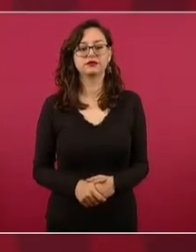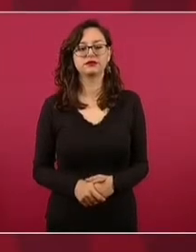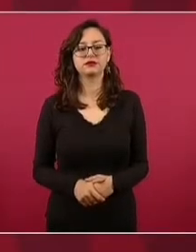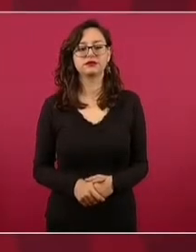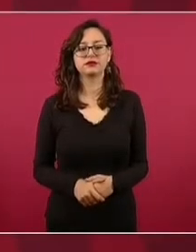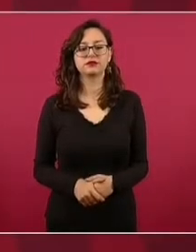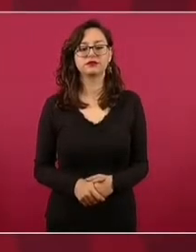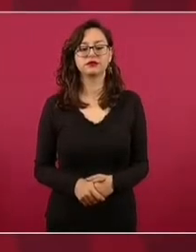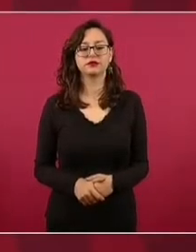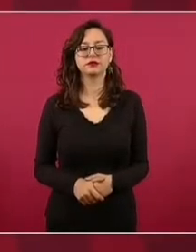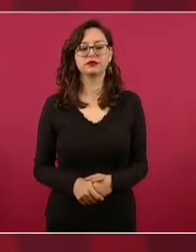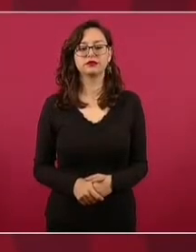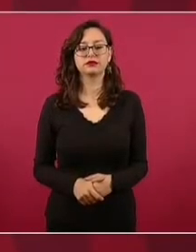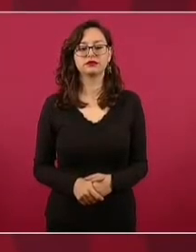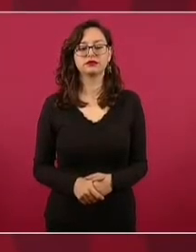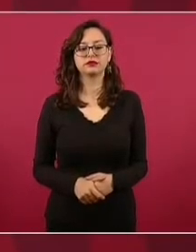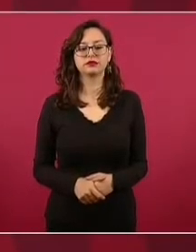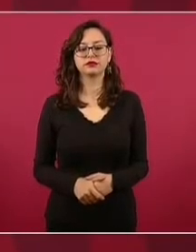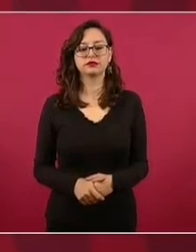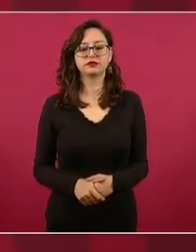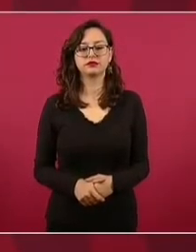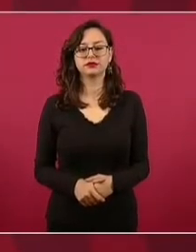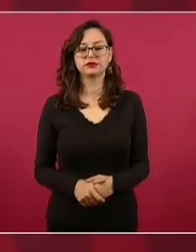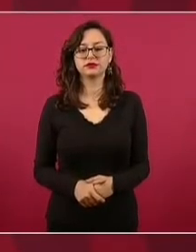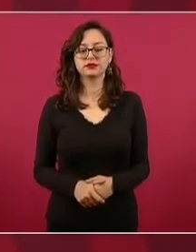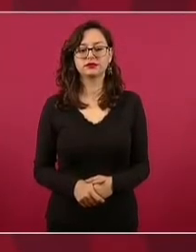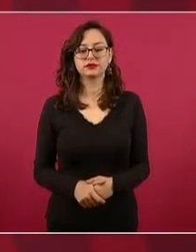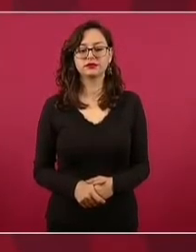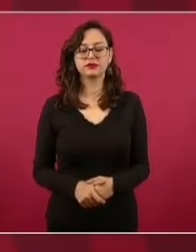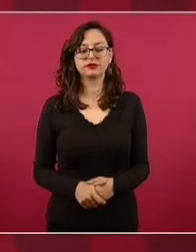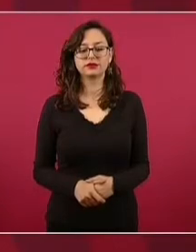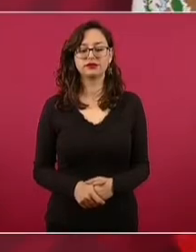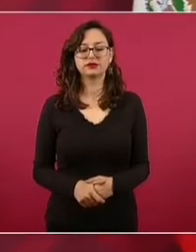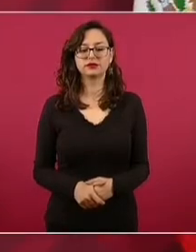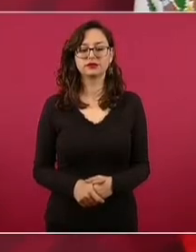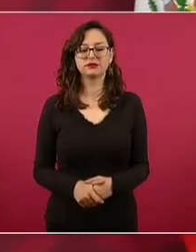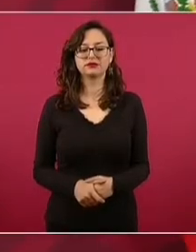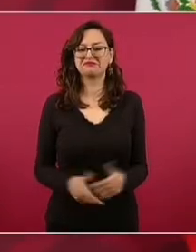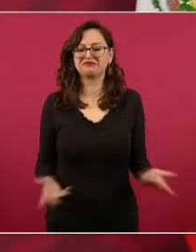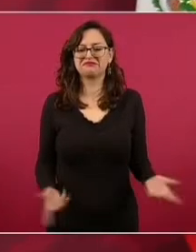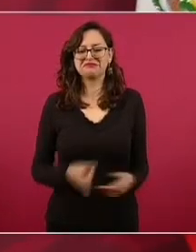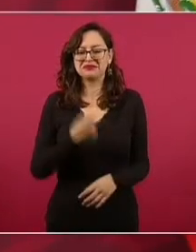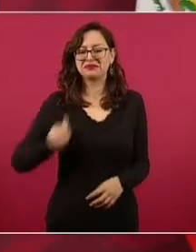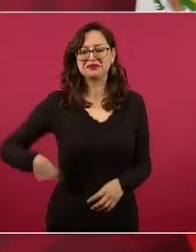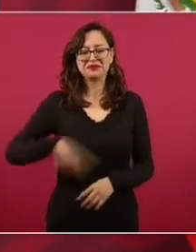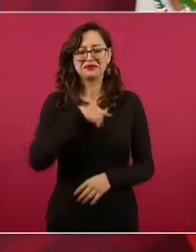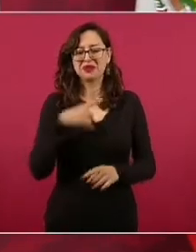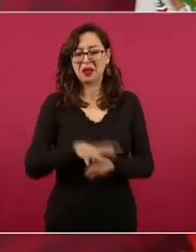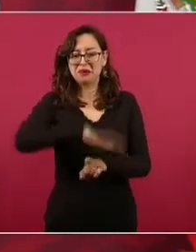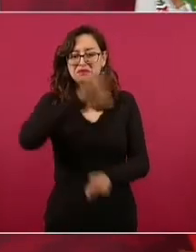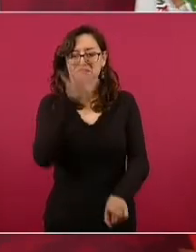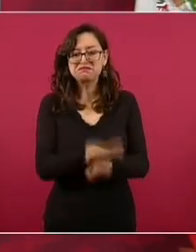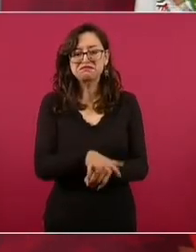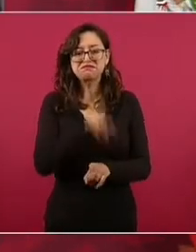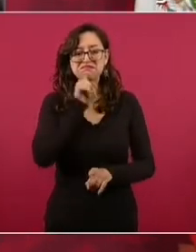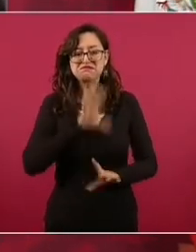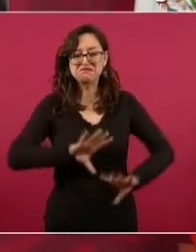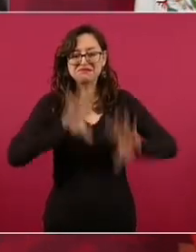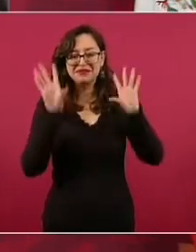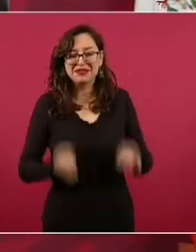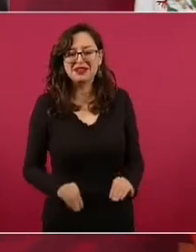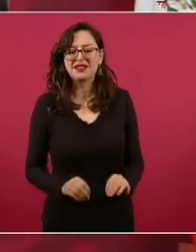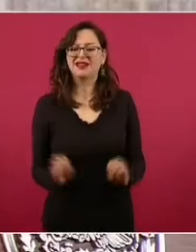Entonces, nosotros no vamos a reprimir a nadie, eso quiero